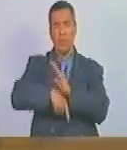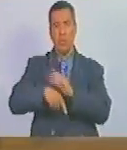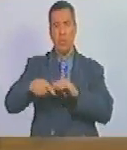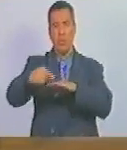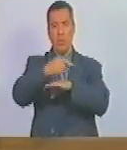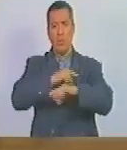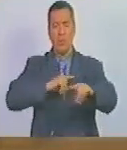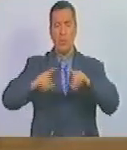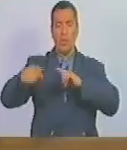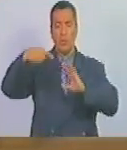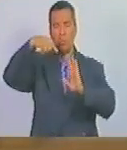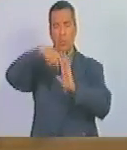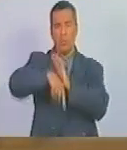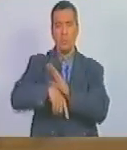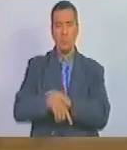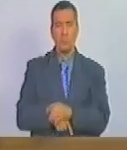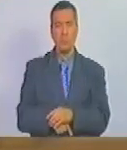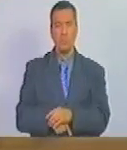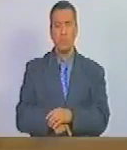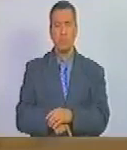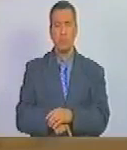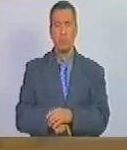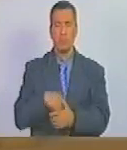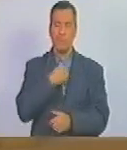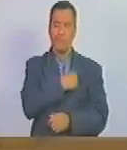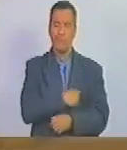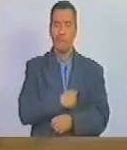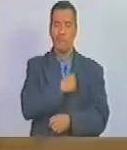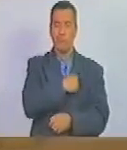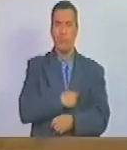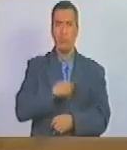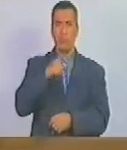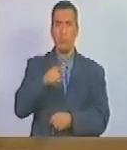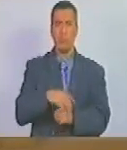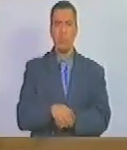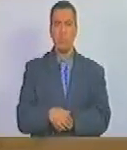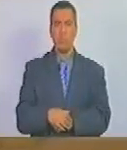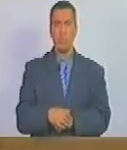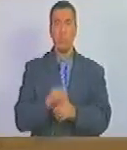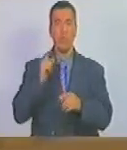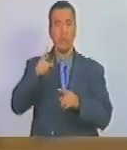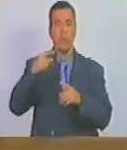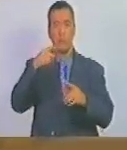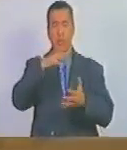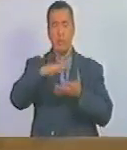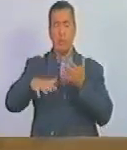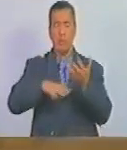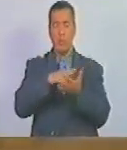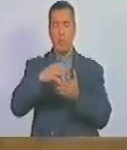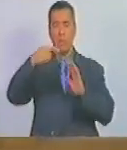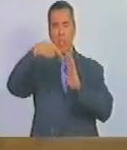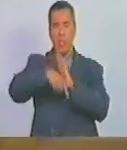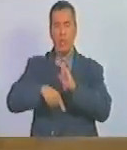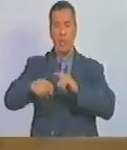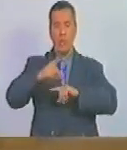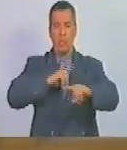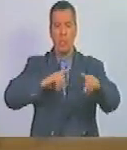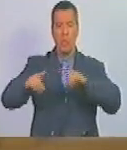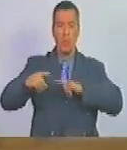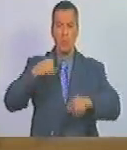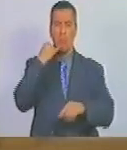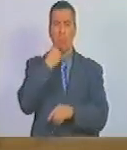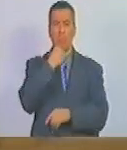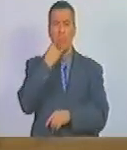gobernabilidad interna y lamentablemente cada vez que hay una crisis interna de gobernabilidad en